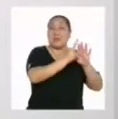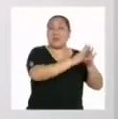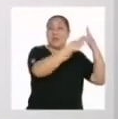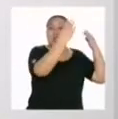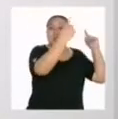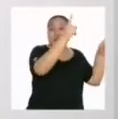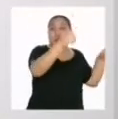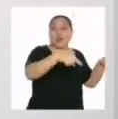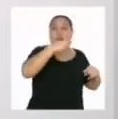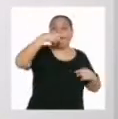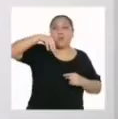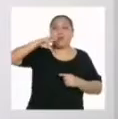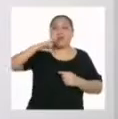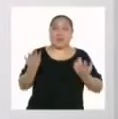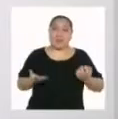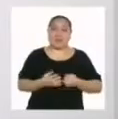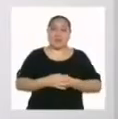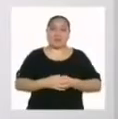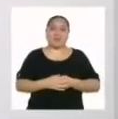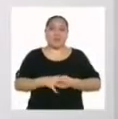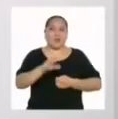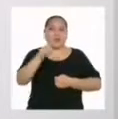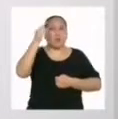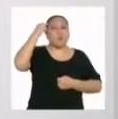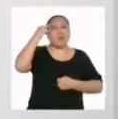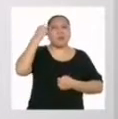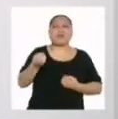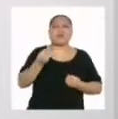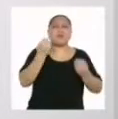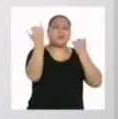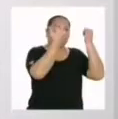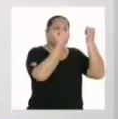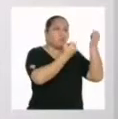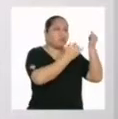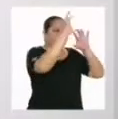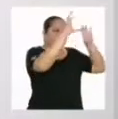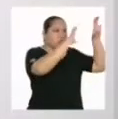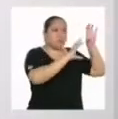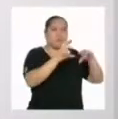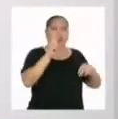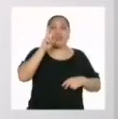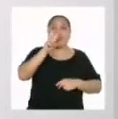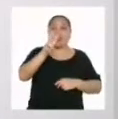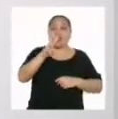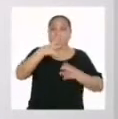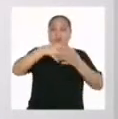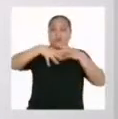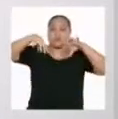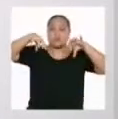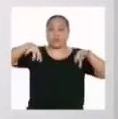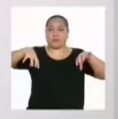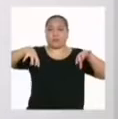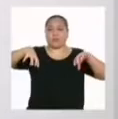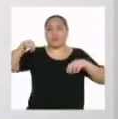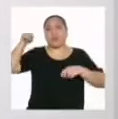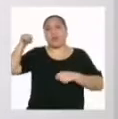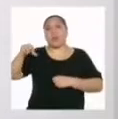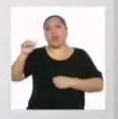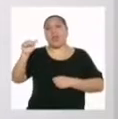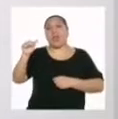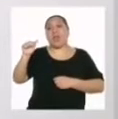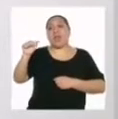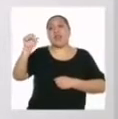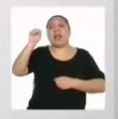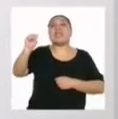Es decir, ¿cómo piensas diseñarlo? Hay dos tipos de diagramación. La